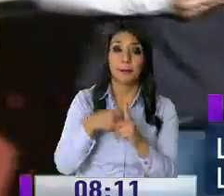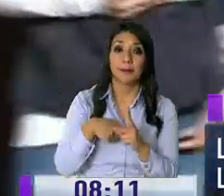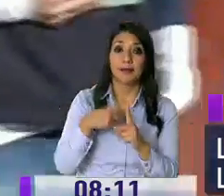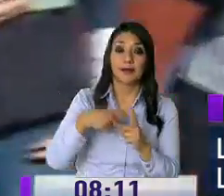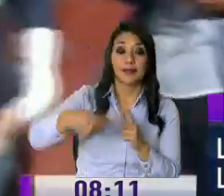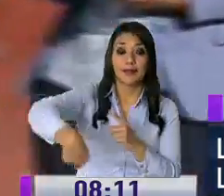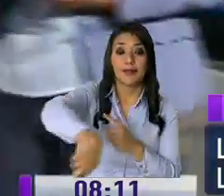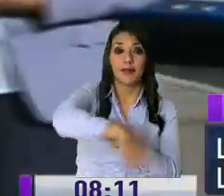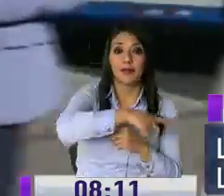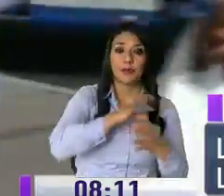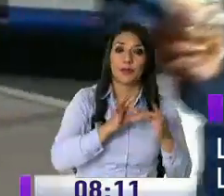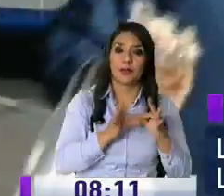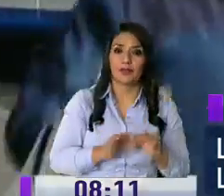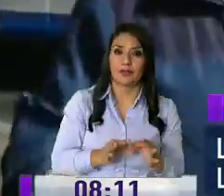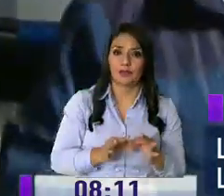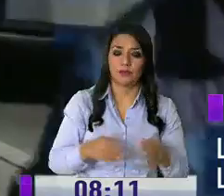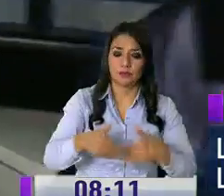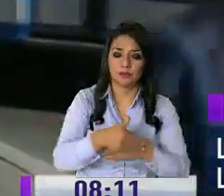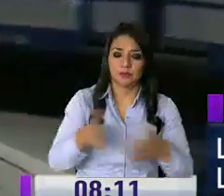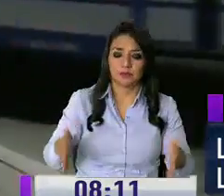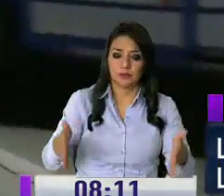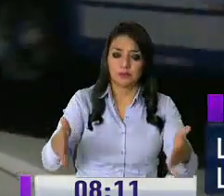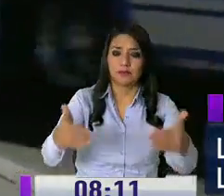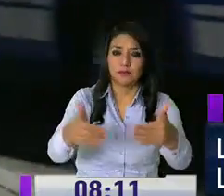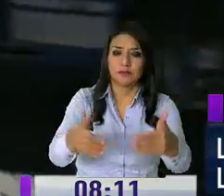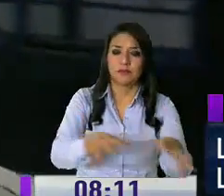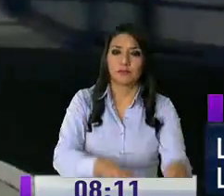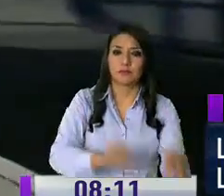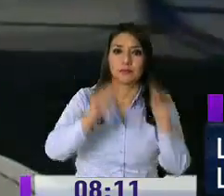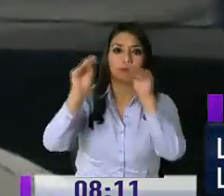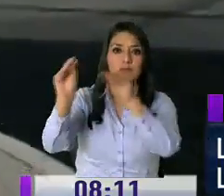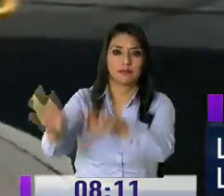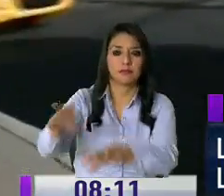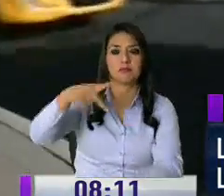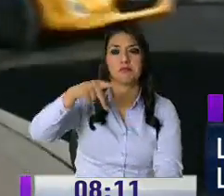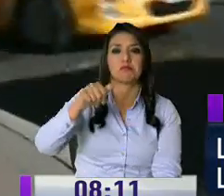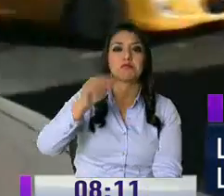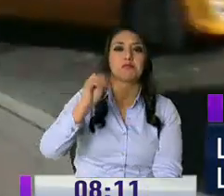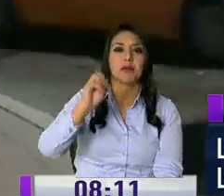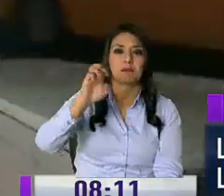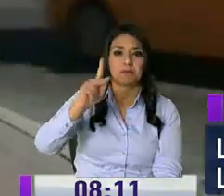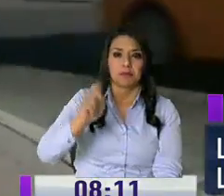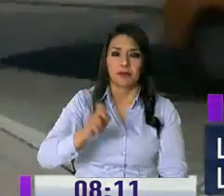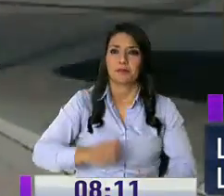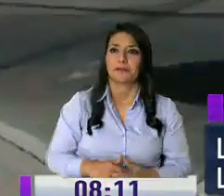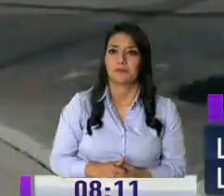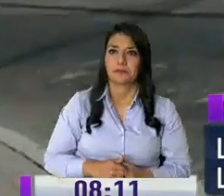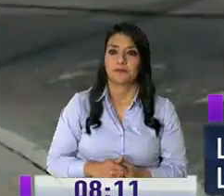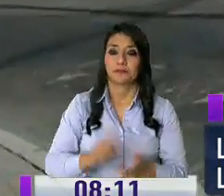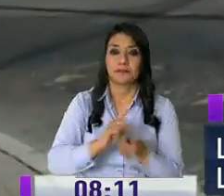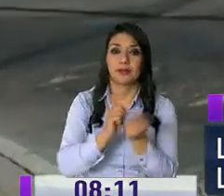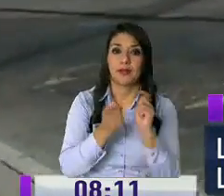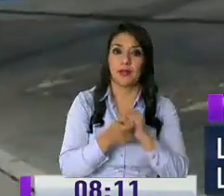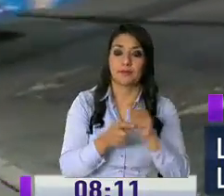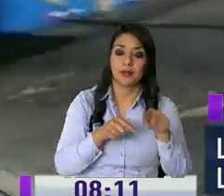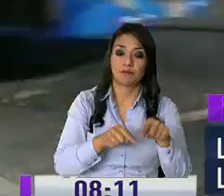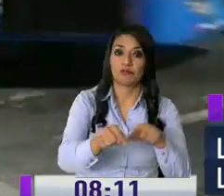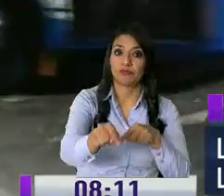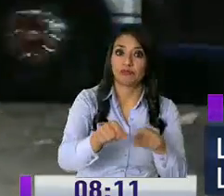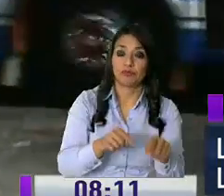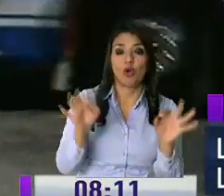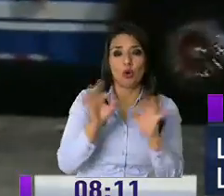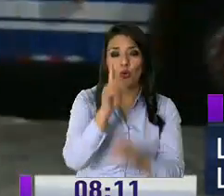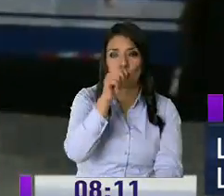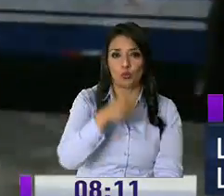de Calderón en específico por lo que se van a reubicar hacia la Pampa Los cambios de sentido de vía pasan de bidireccional a